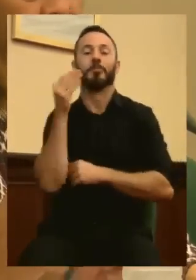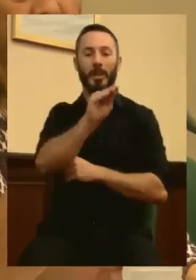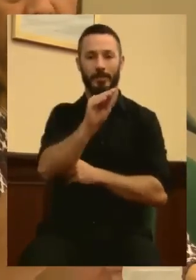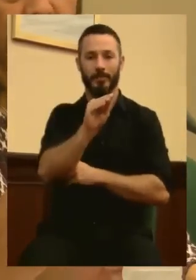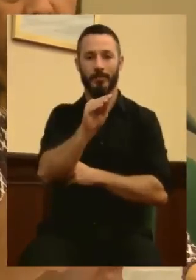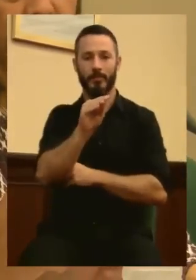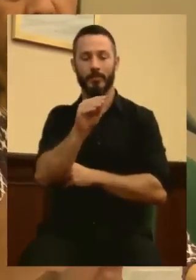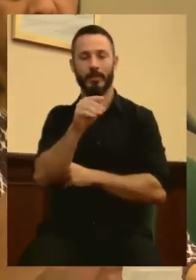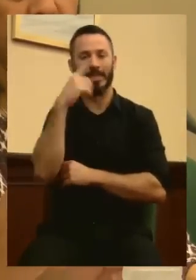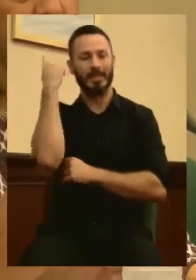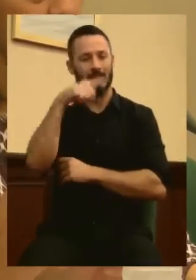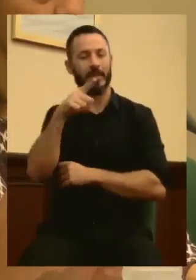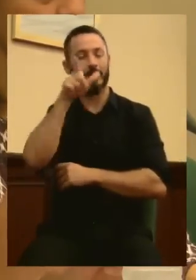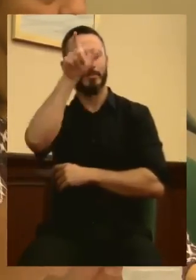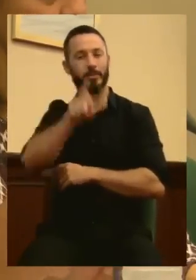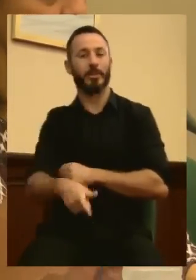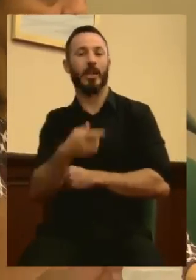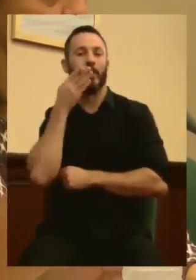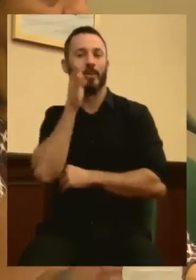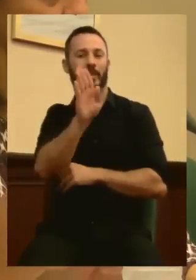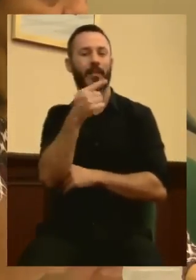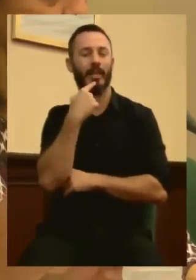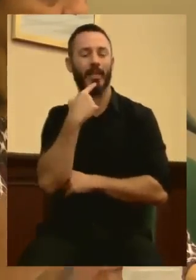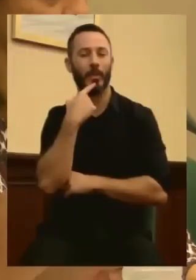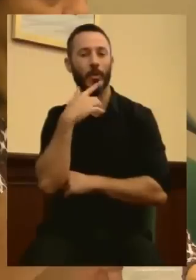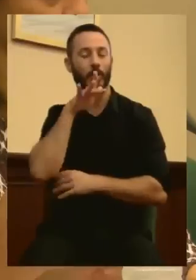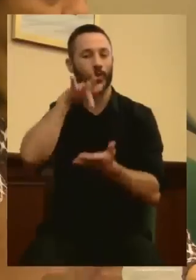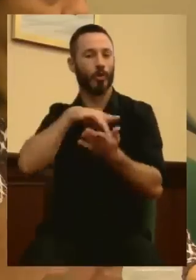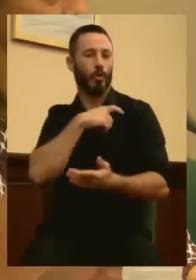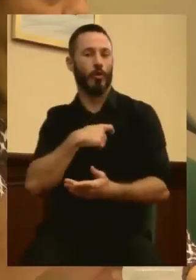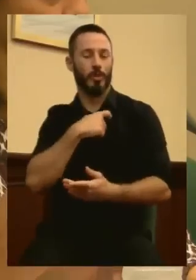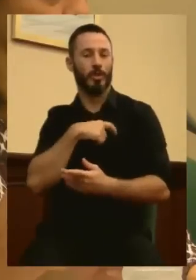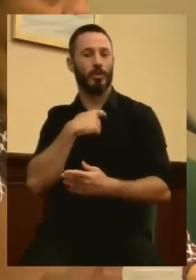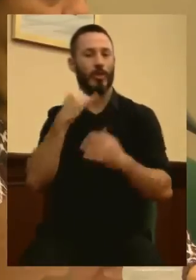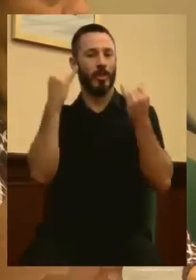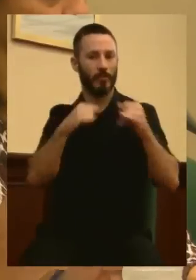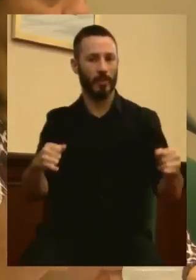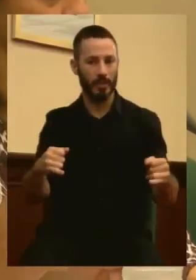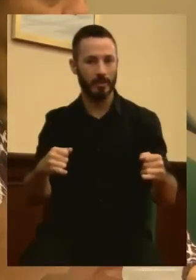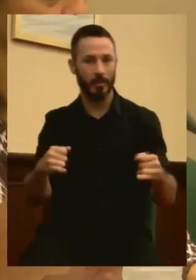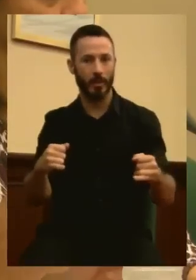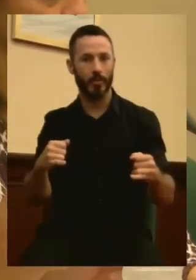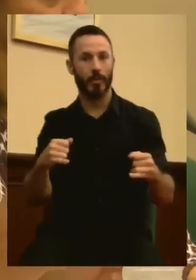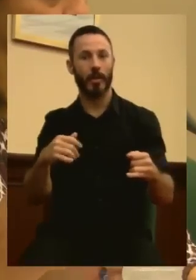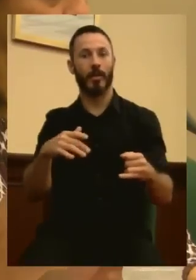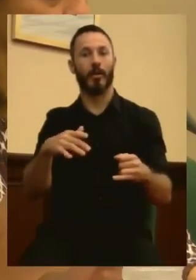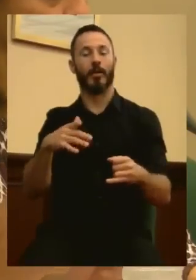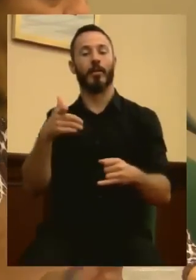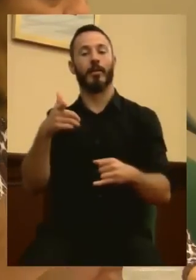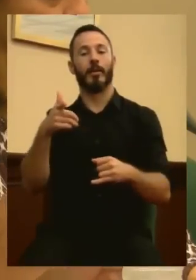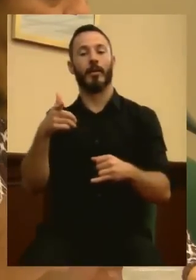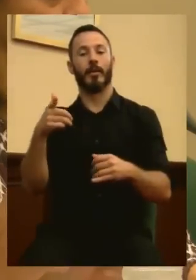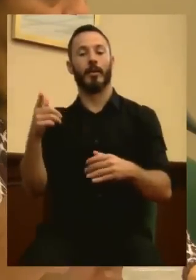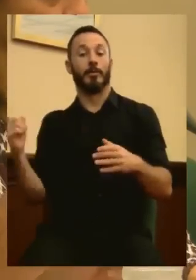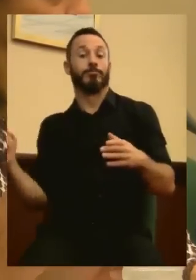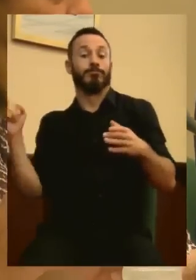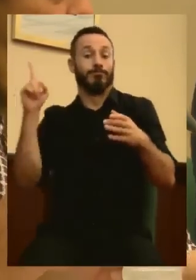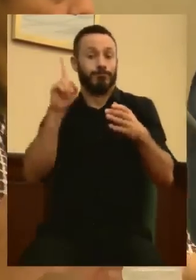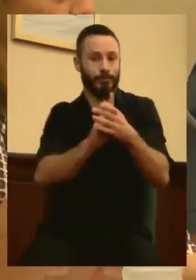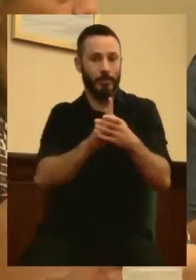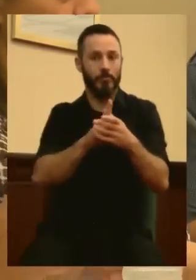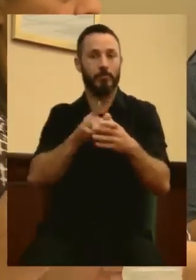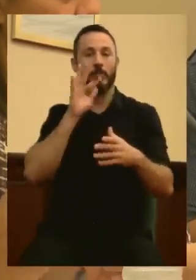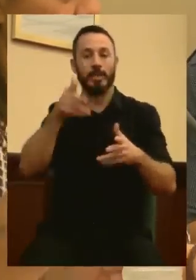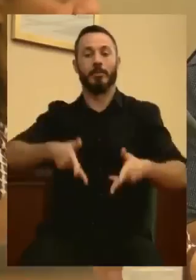representante en la comisión de fiestas? ¿Cuando se incorporó a un representante de la FABEM a la comisión y cuando se les